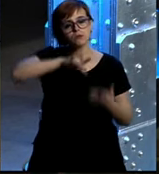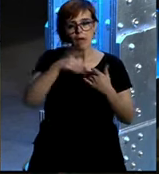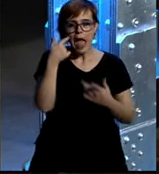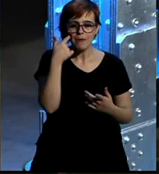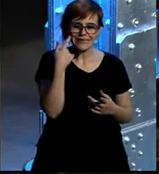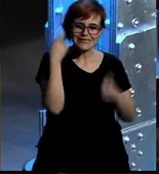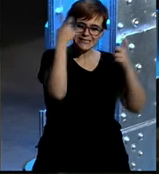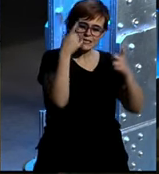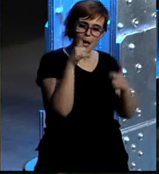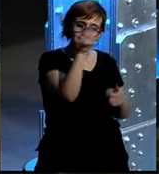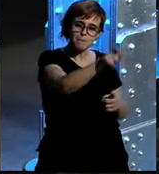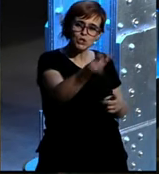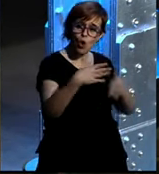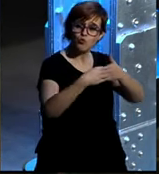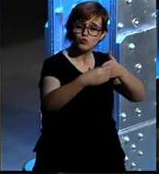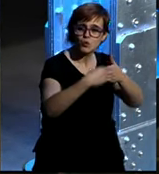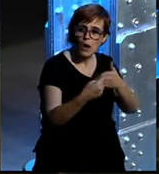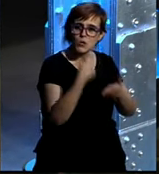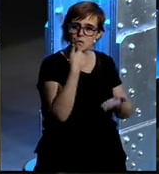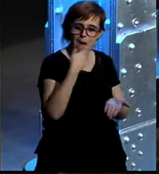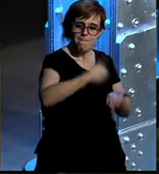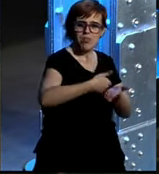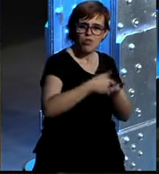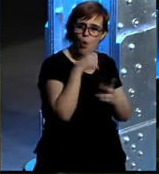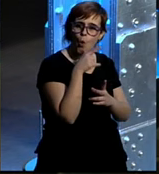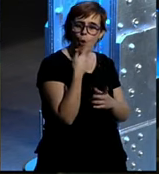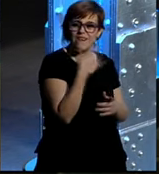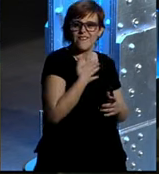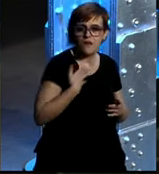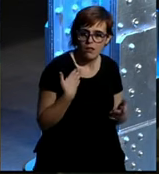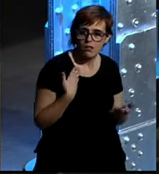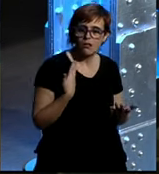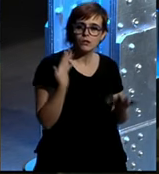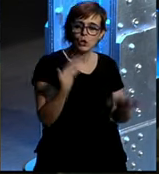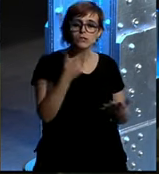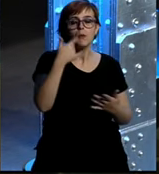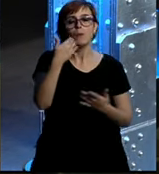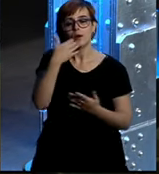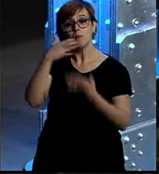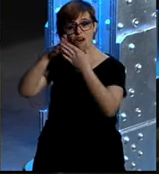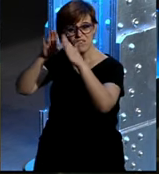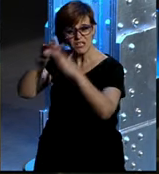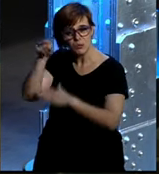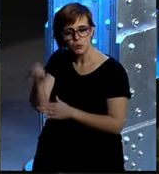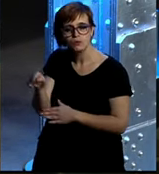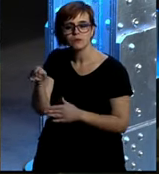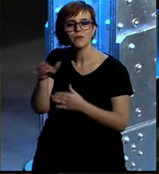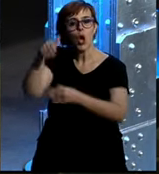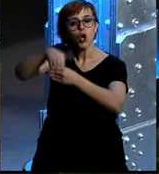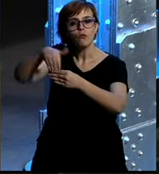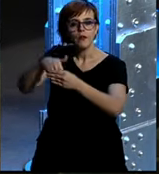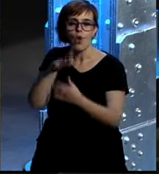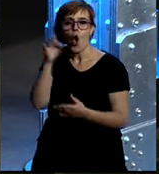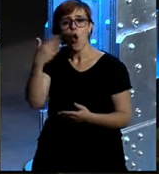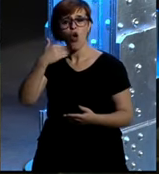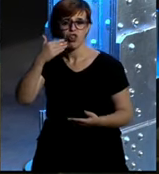que aporta o qué es lo que la gente pide busca habla por ser muy generalista Facebook es una red donde los contenidos y el